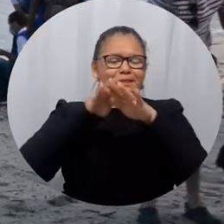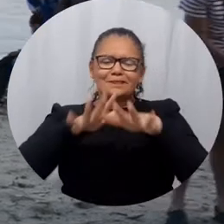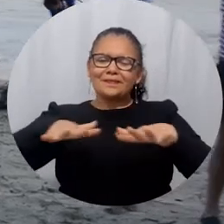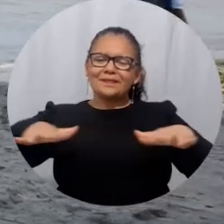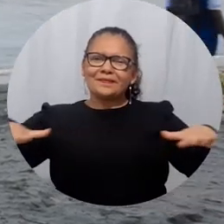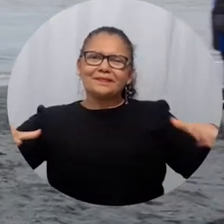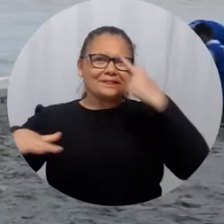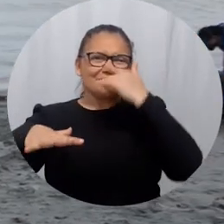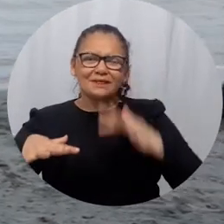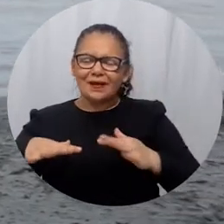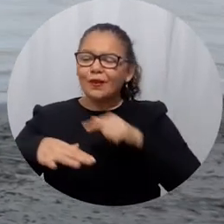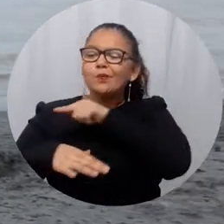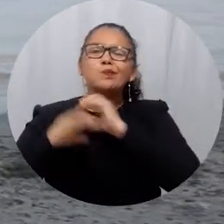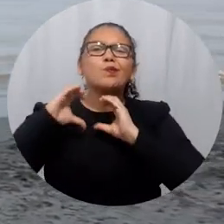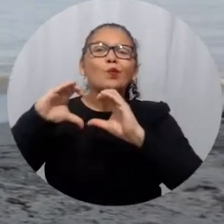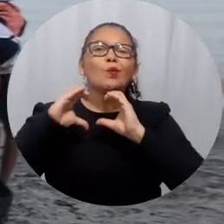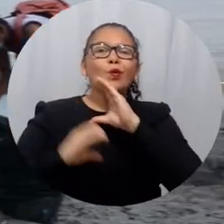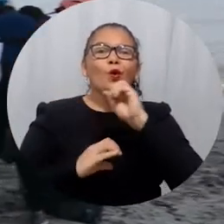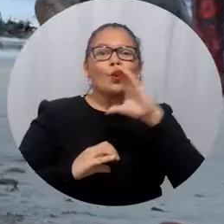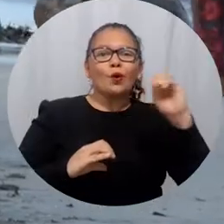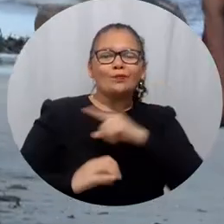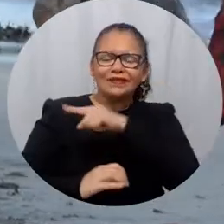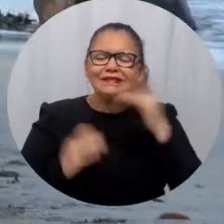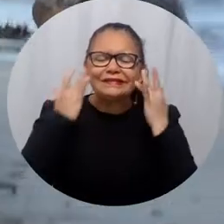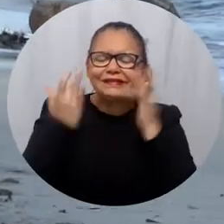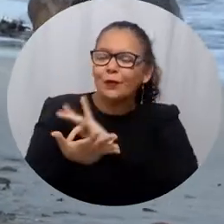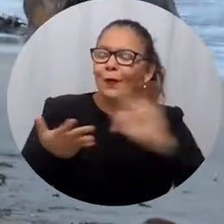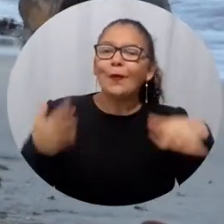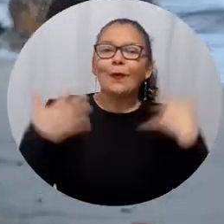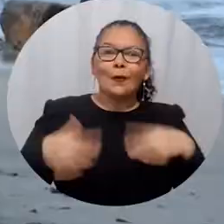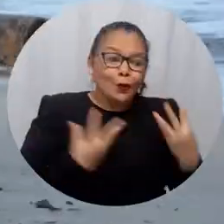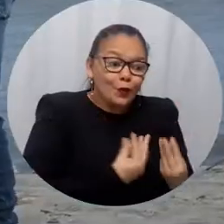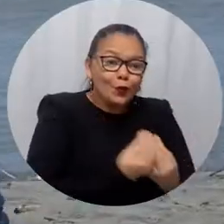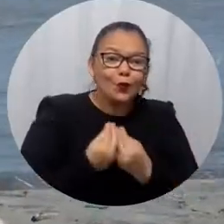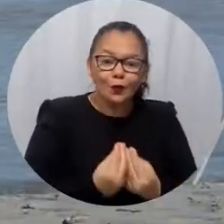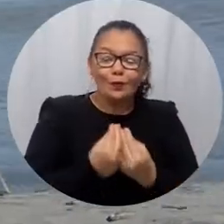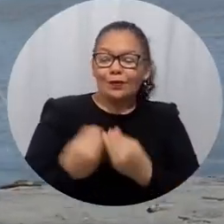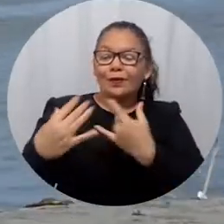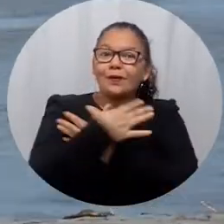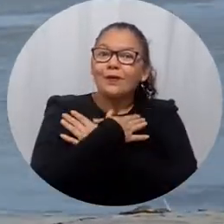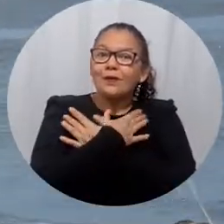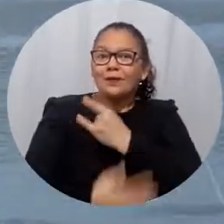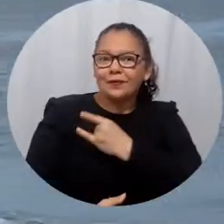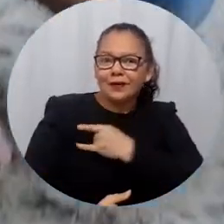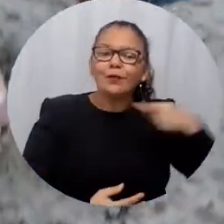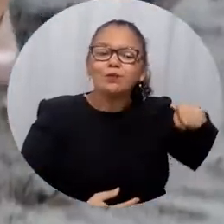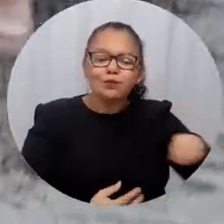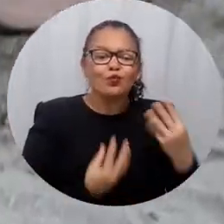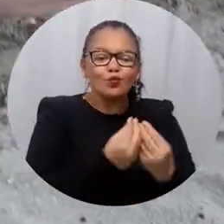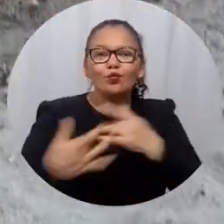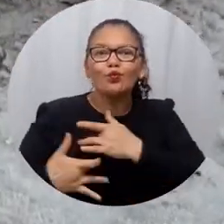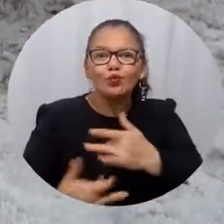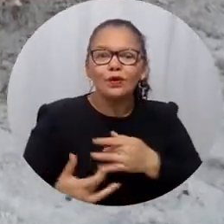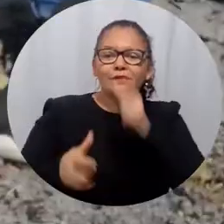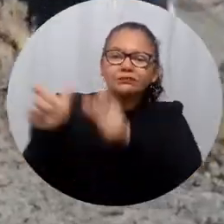La playa Los Cocos de Santa Marta tomó un respiro luego de que integrantes del Parlamento Andino Universitario, el voluntariado y las